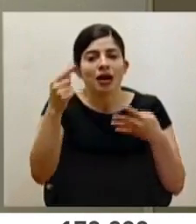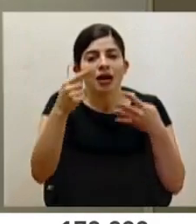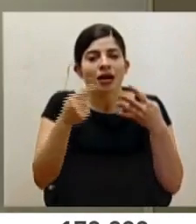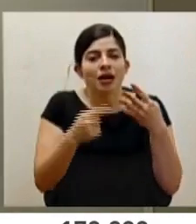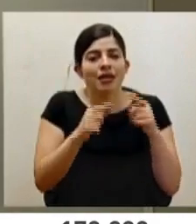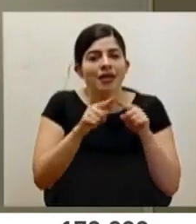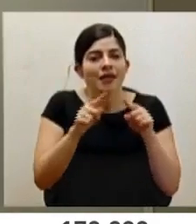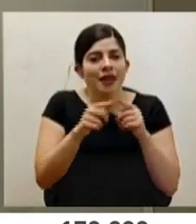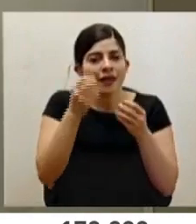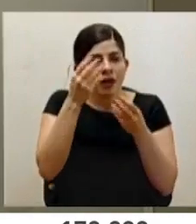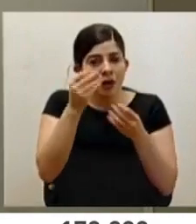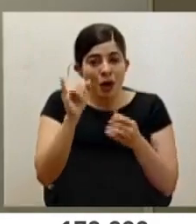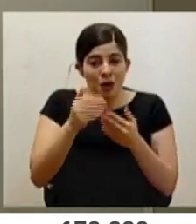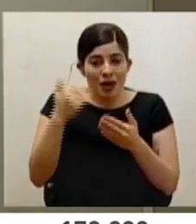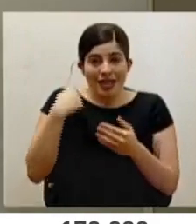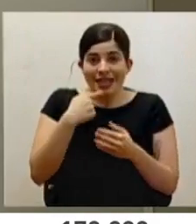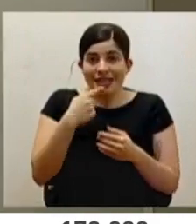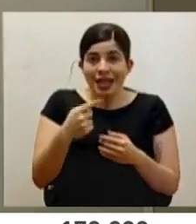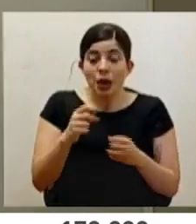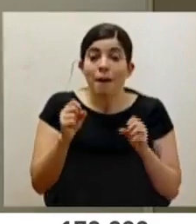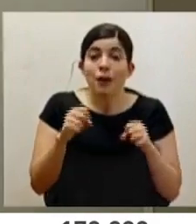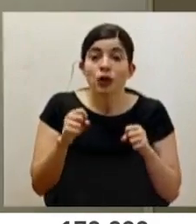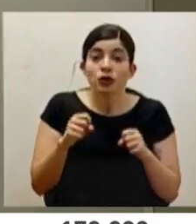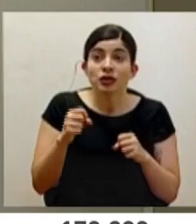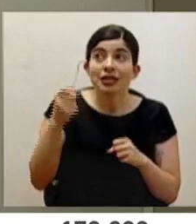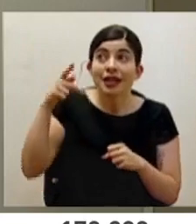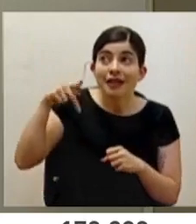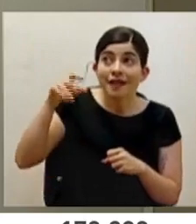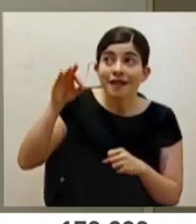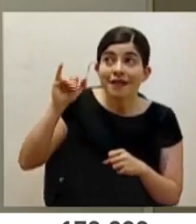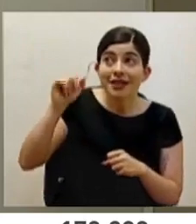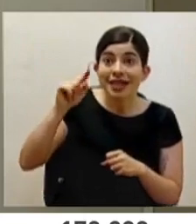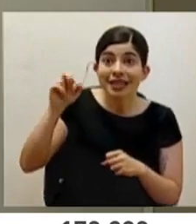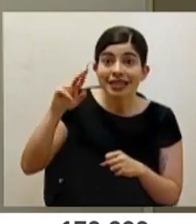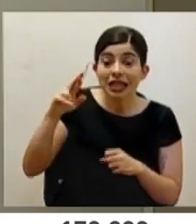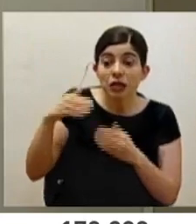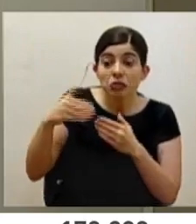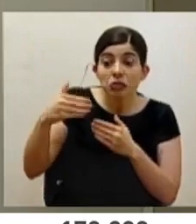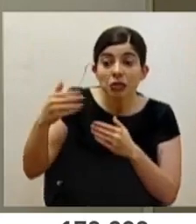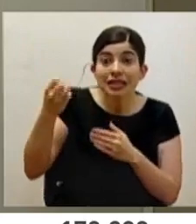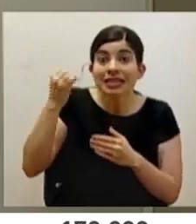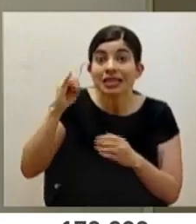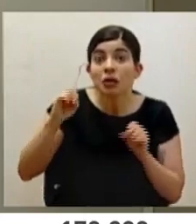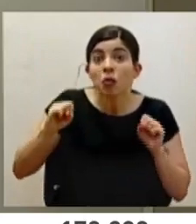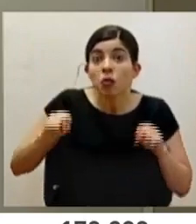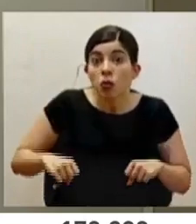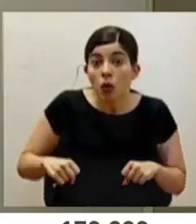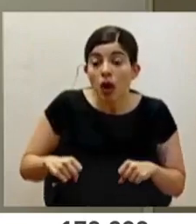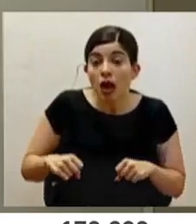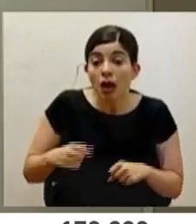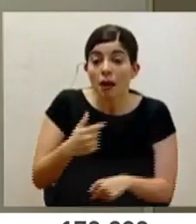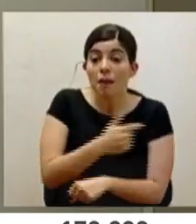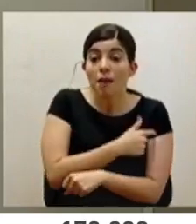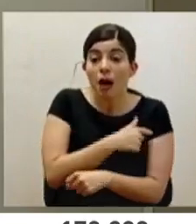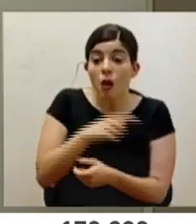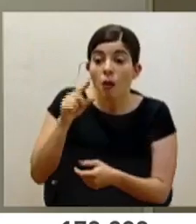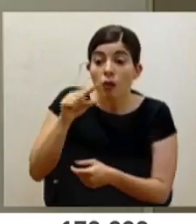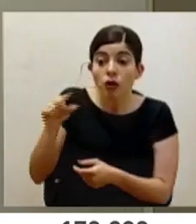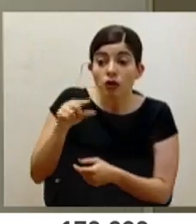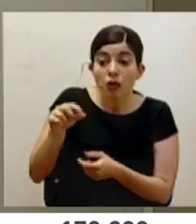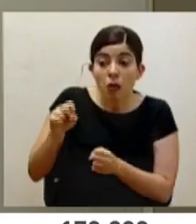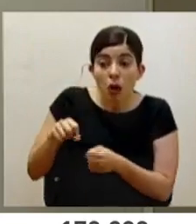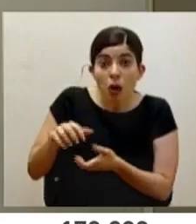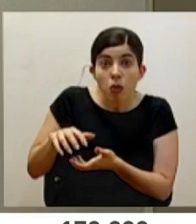Justamente lo que le indiqué, por ejemplo, la posibilidad de que Pfizer eventualmente, si en algún momento se pudiera, aumentar la cantidad de dosis que envía por semana.